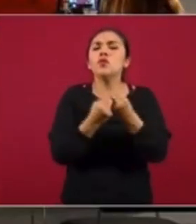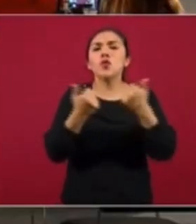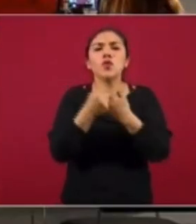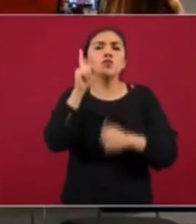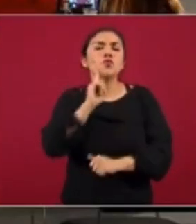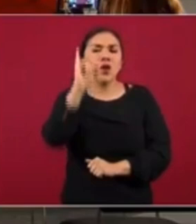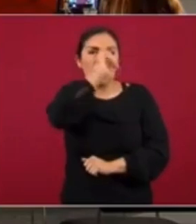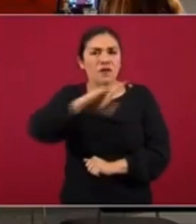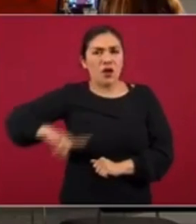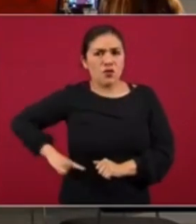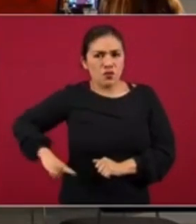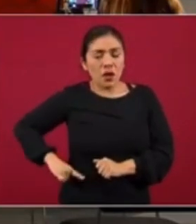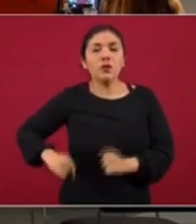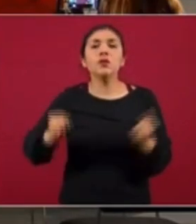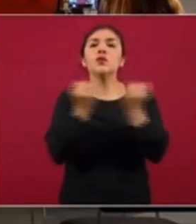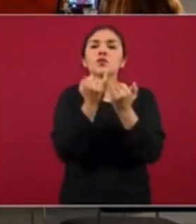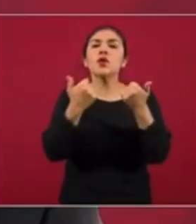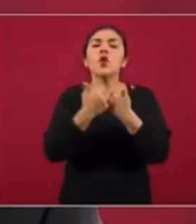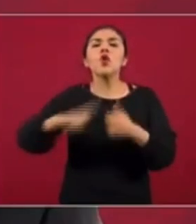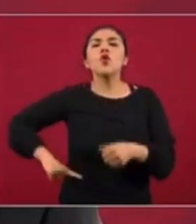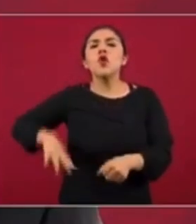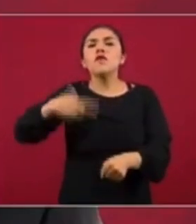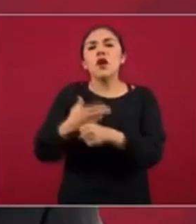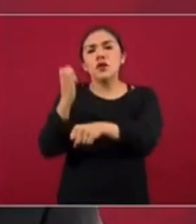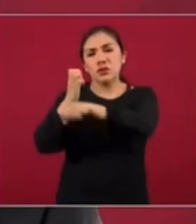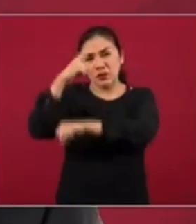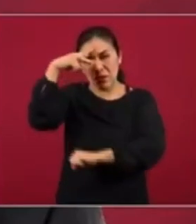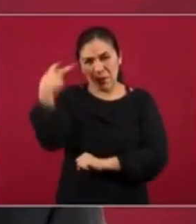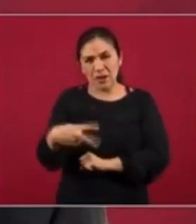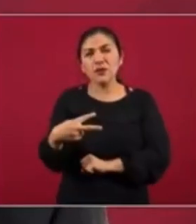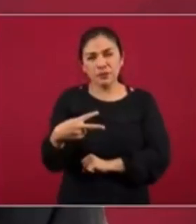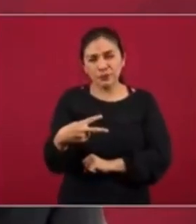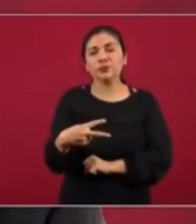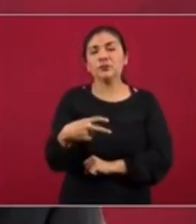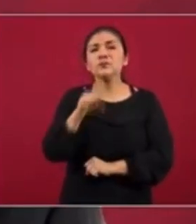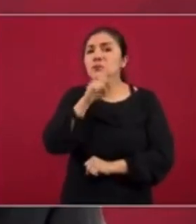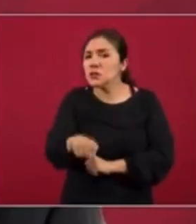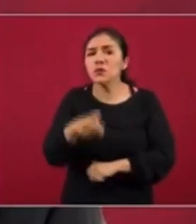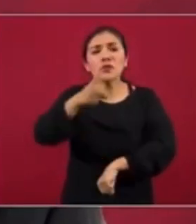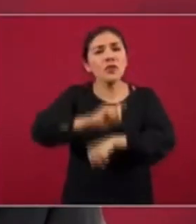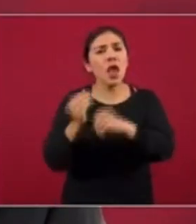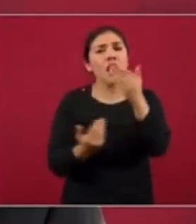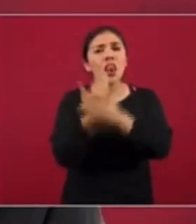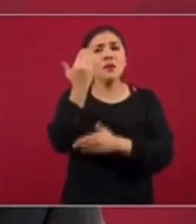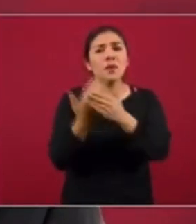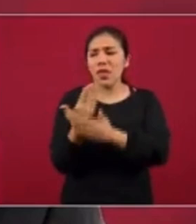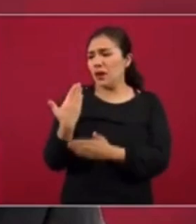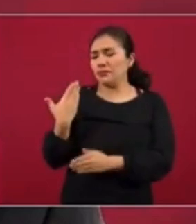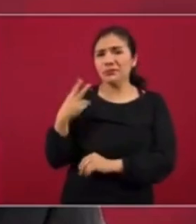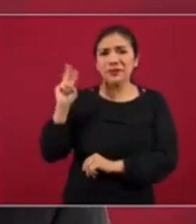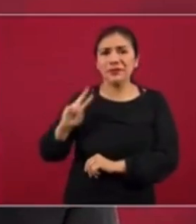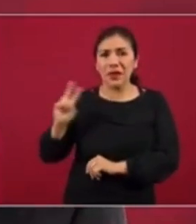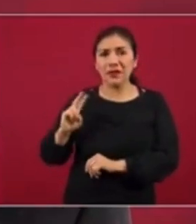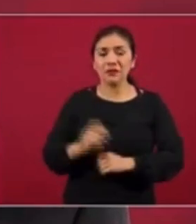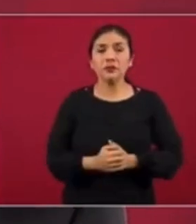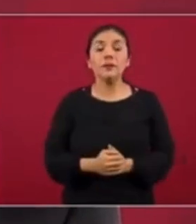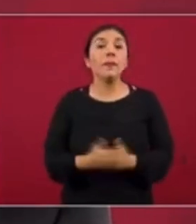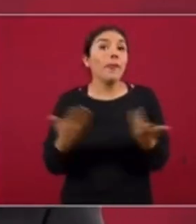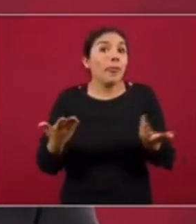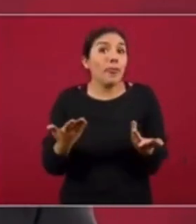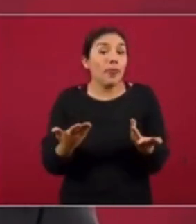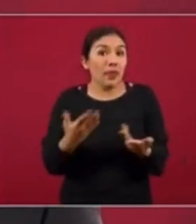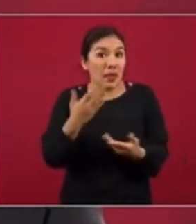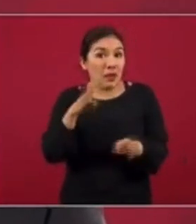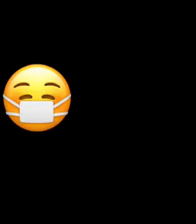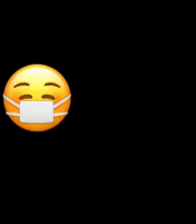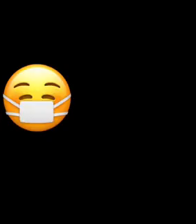jefa de gobierno y con el gobernador del Estado de México la propia mañana del viernes próximo pasado. Entonces, no hay